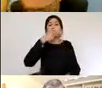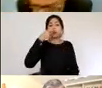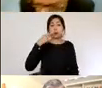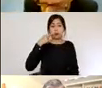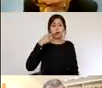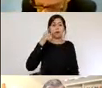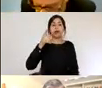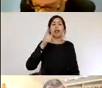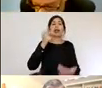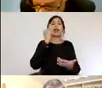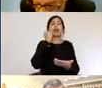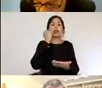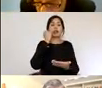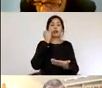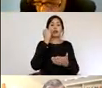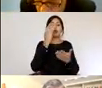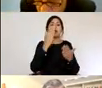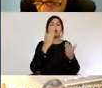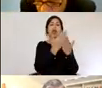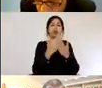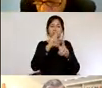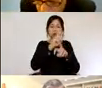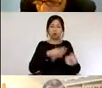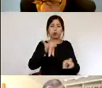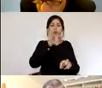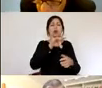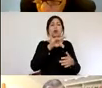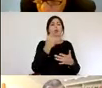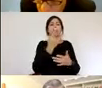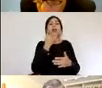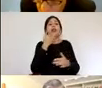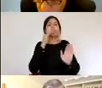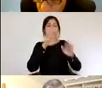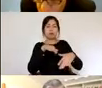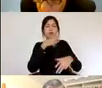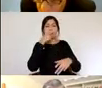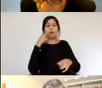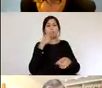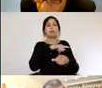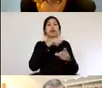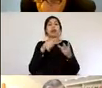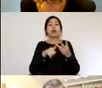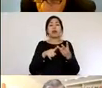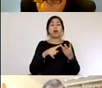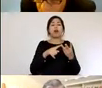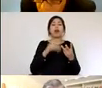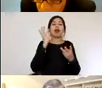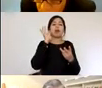Territoriales y por Luis Fuentes del mismo instituto y Adriana Marín de la Universidad de Sao Paulo